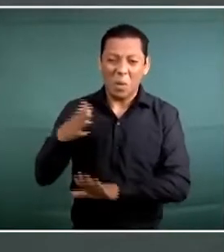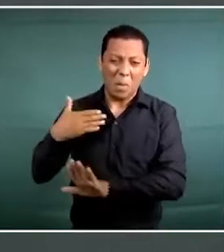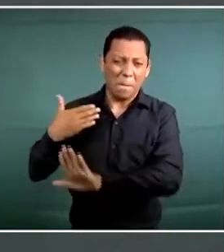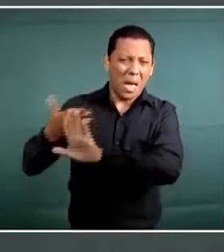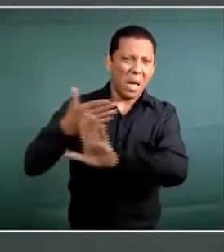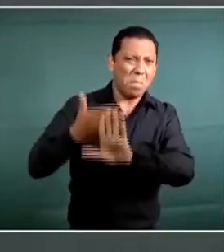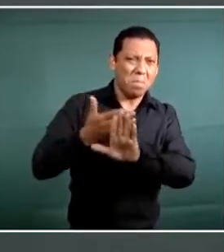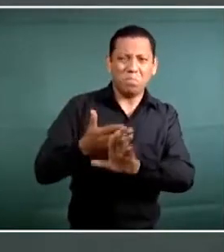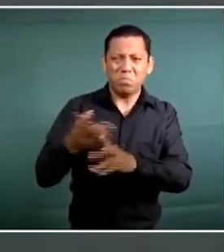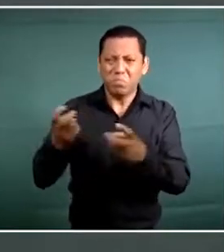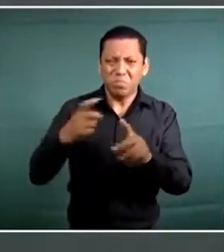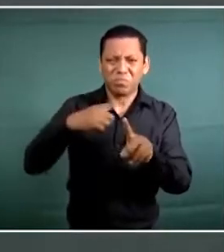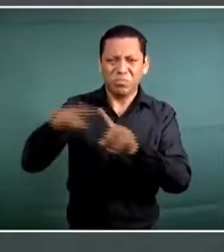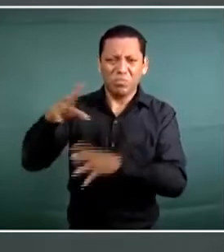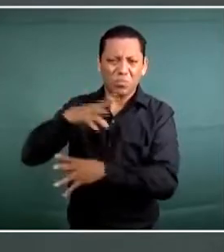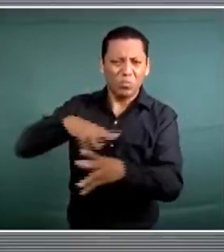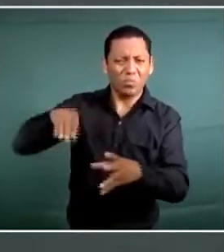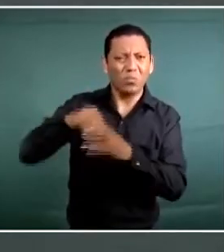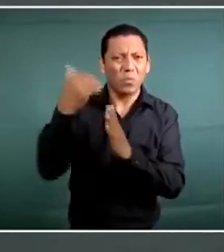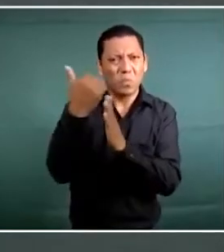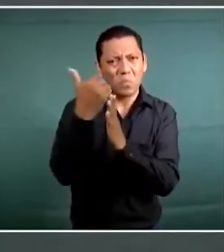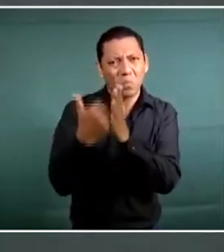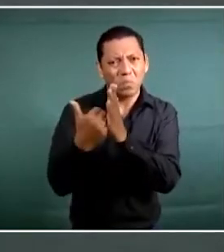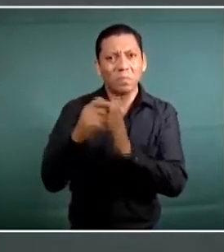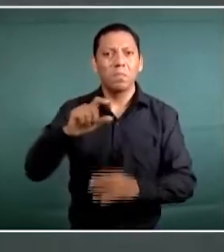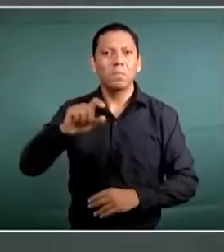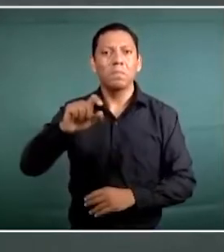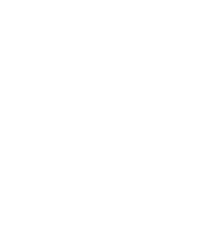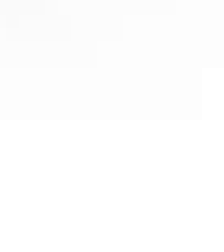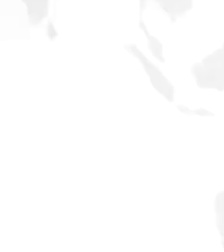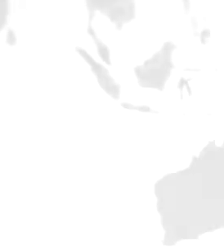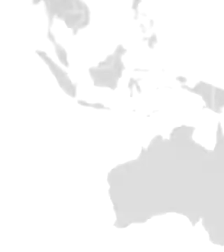en un 25 por ciento.